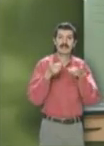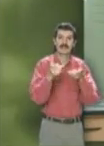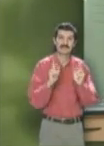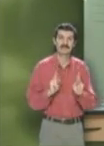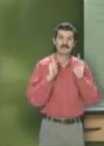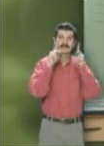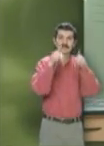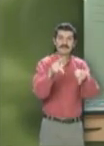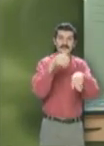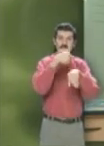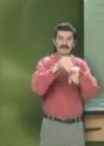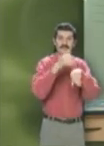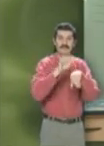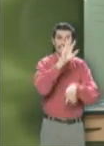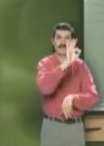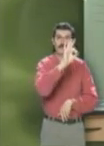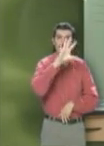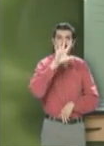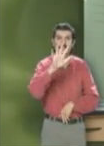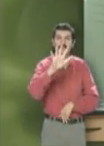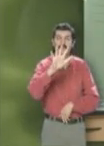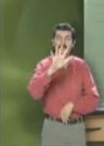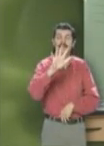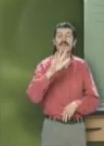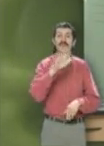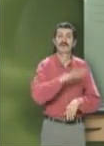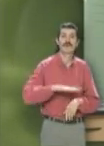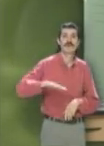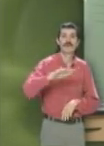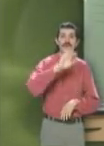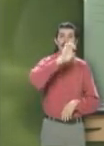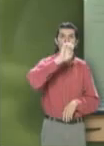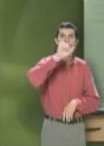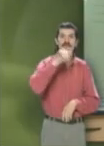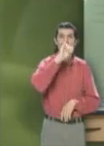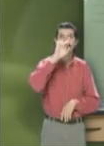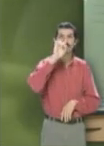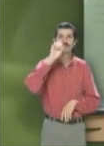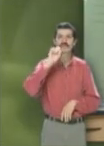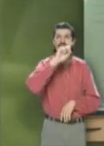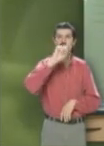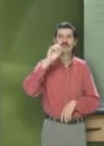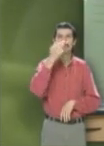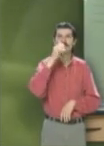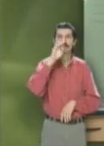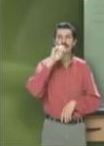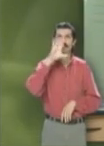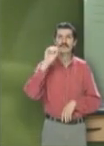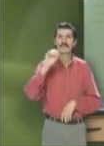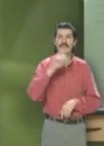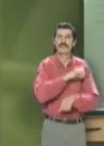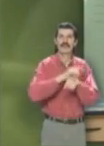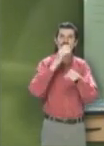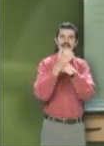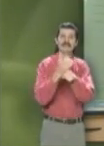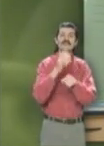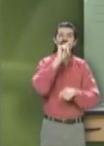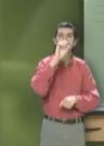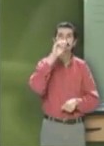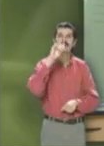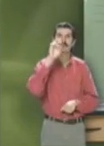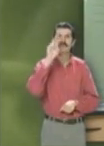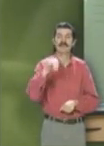Calle del Puente, número 45, Colonia Ejidos de Huipulco, Delegación Tlalpan.